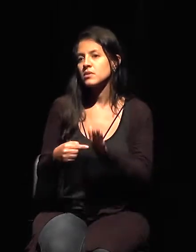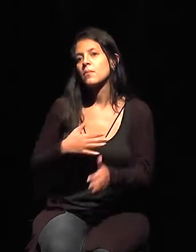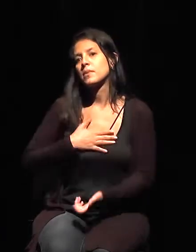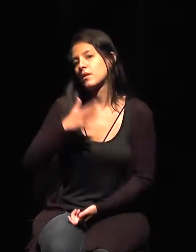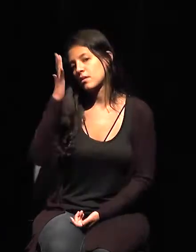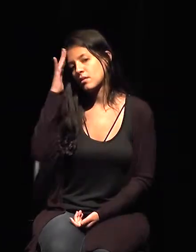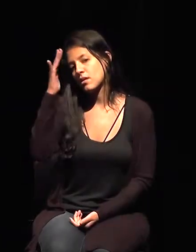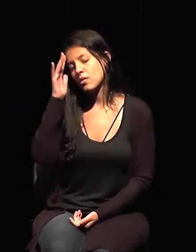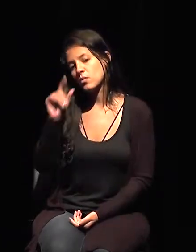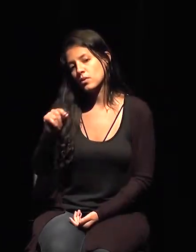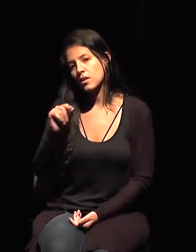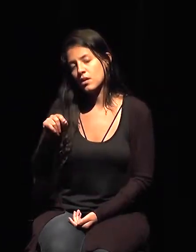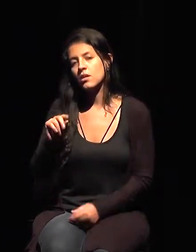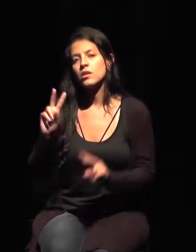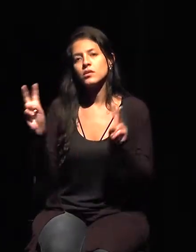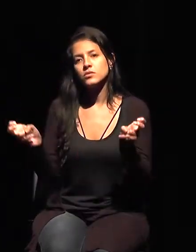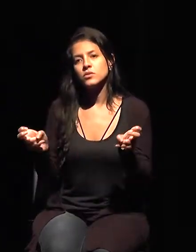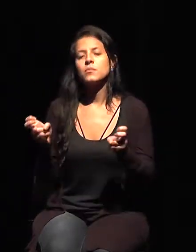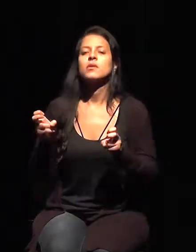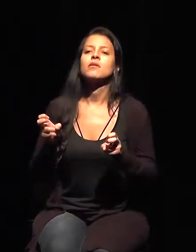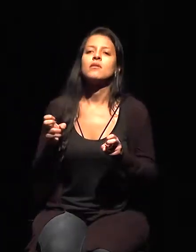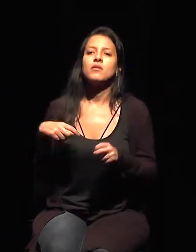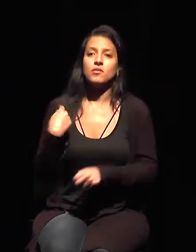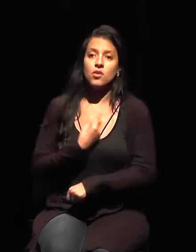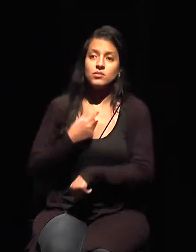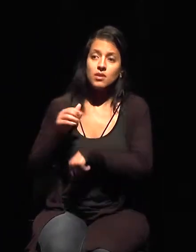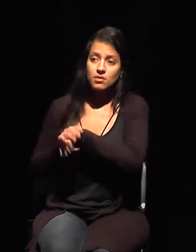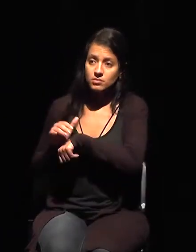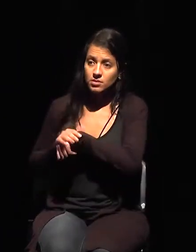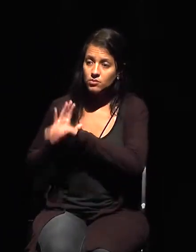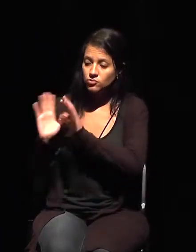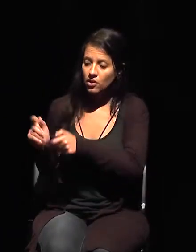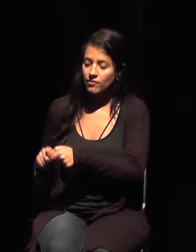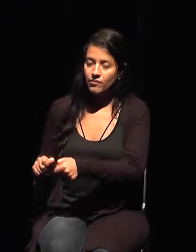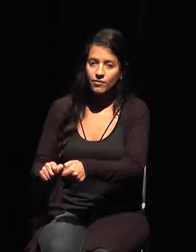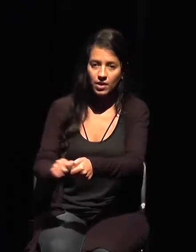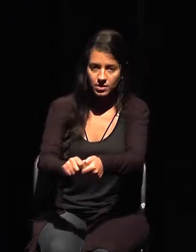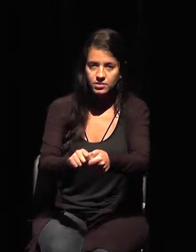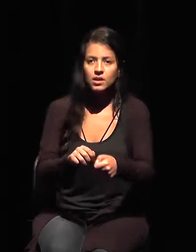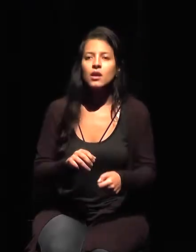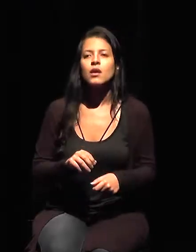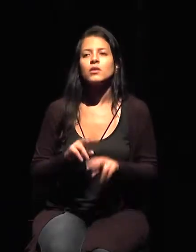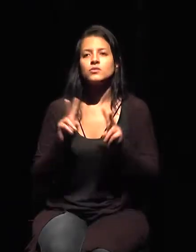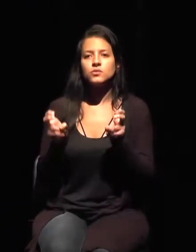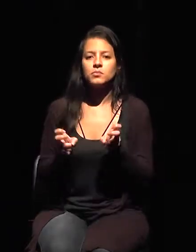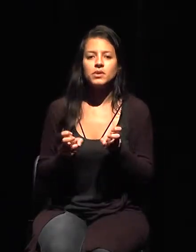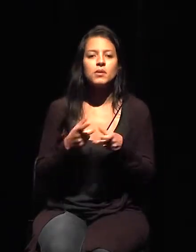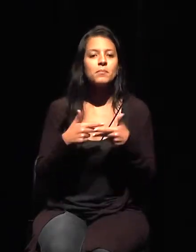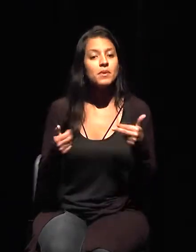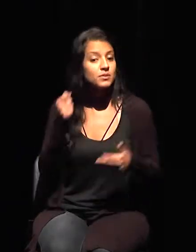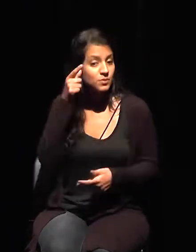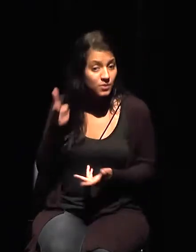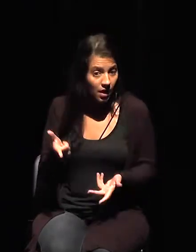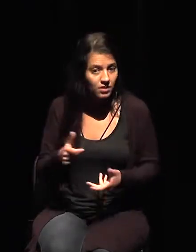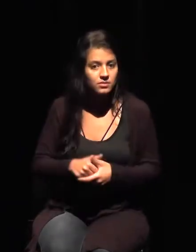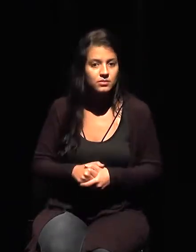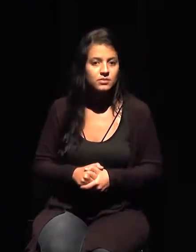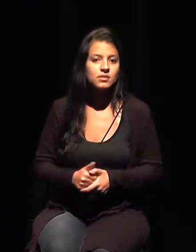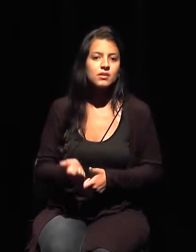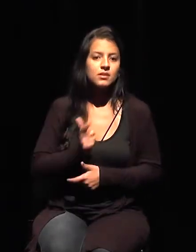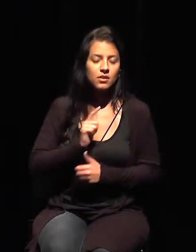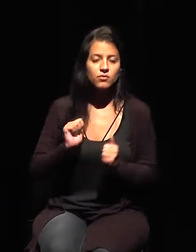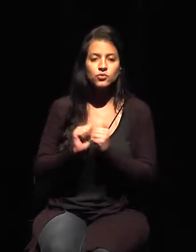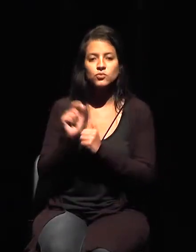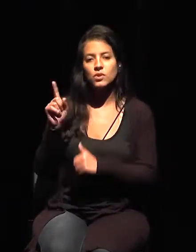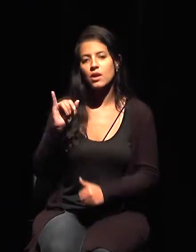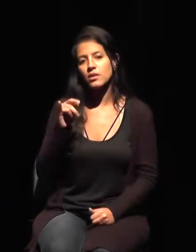acciones que tuvimos en relación con los bienes culturales, tuvimos la acción con Interpol, que fue coordinada con el Ministerio